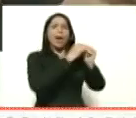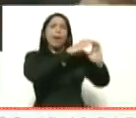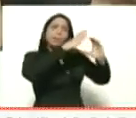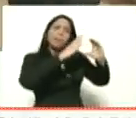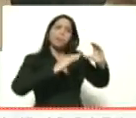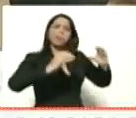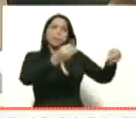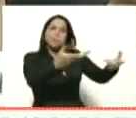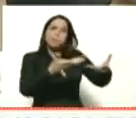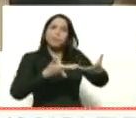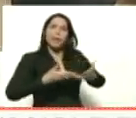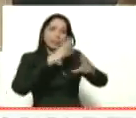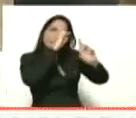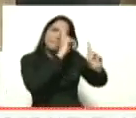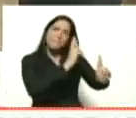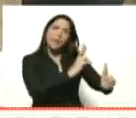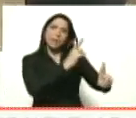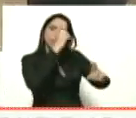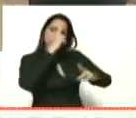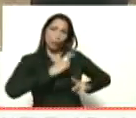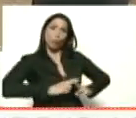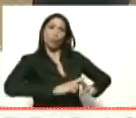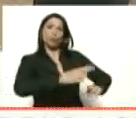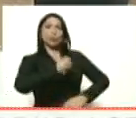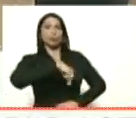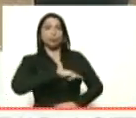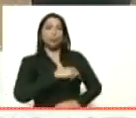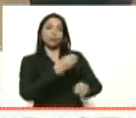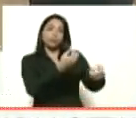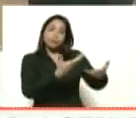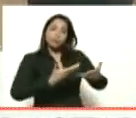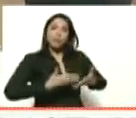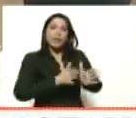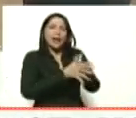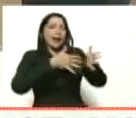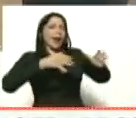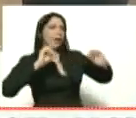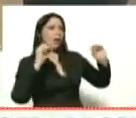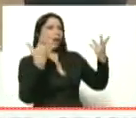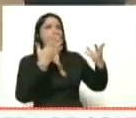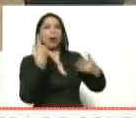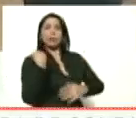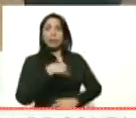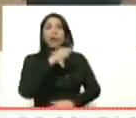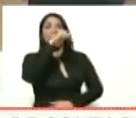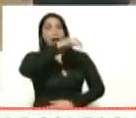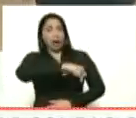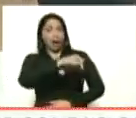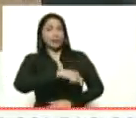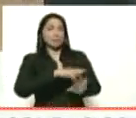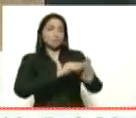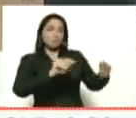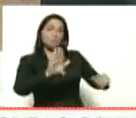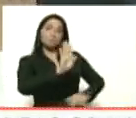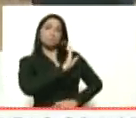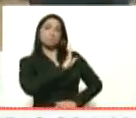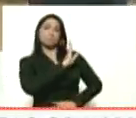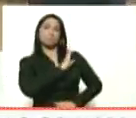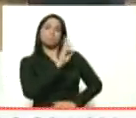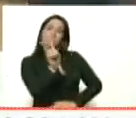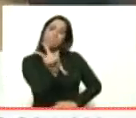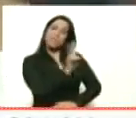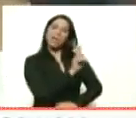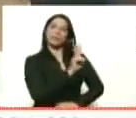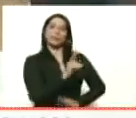amor y el respeto que ella se merece. Hoy estamos obteniendo un gran logro. Ya la tenemos aquí, en este territorio, en nuestro territorio, en el